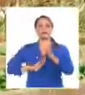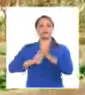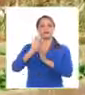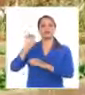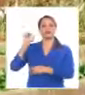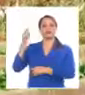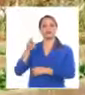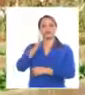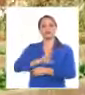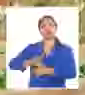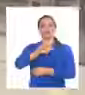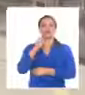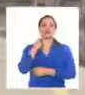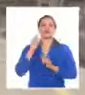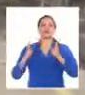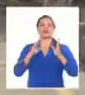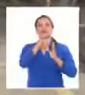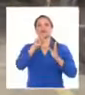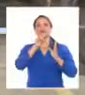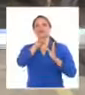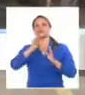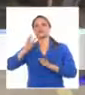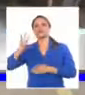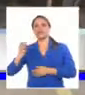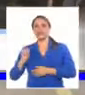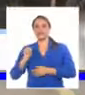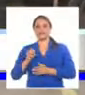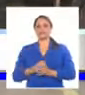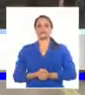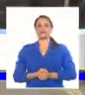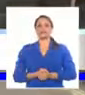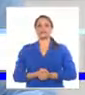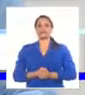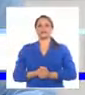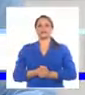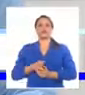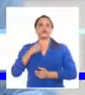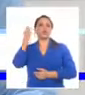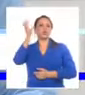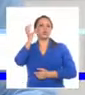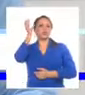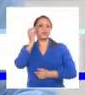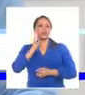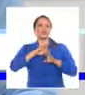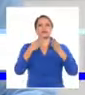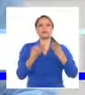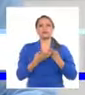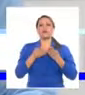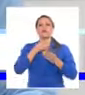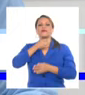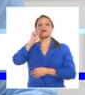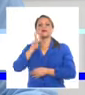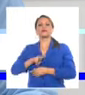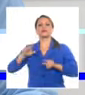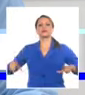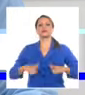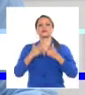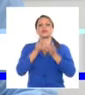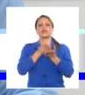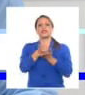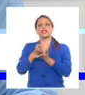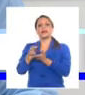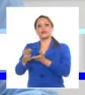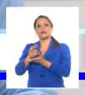Social 2030. Los criterios emitidos y las propuestas realizadas en temas como la evaluación del cumplimiento de los lineamientos